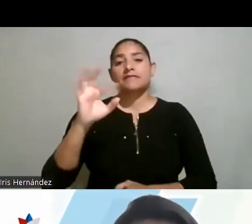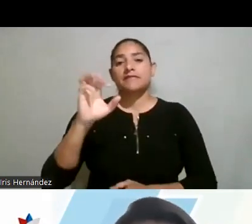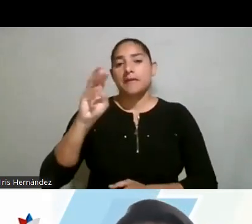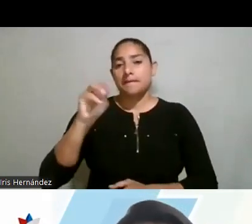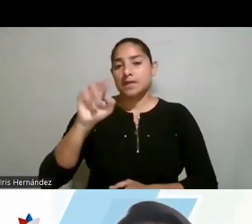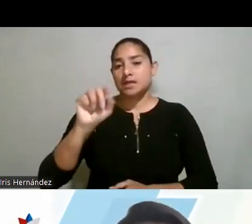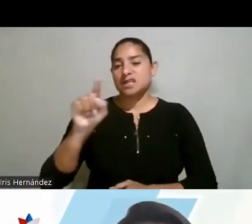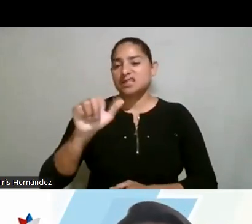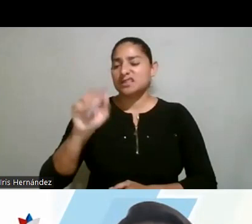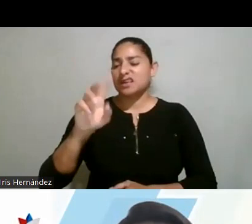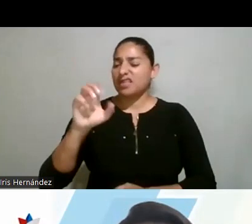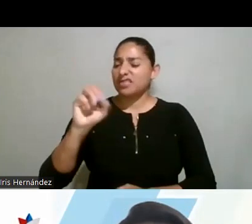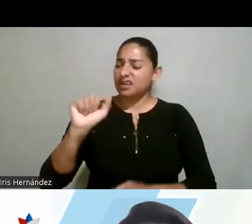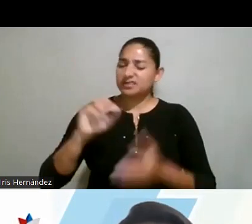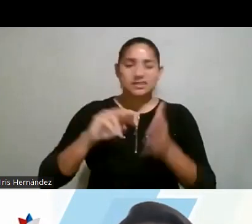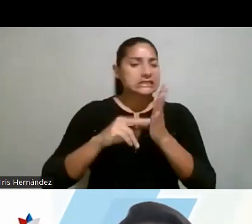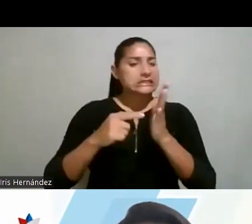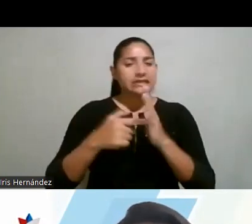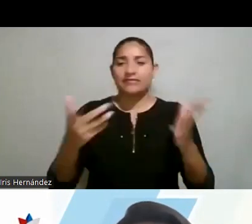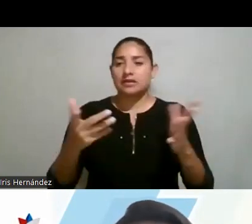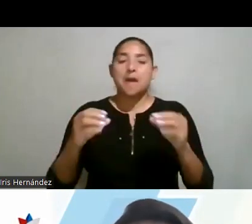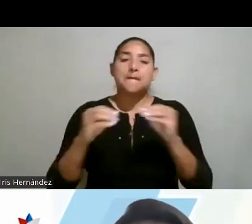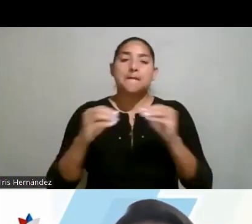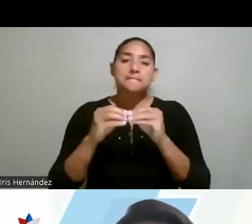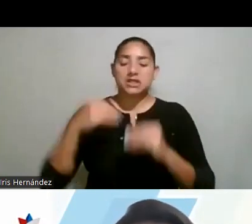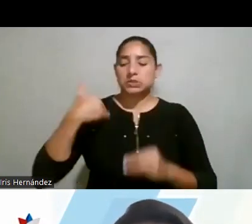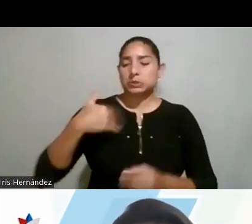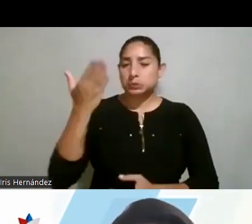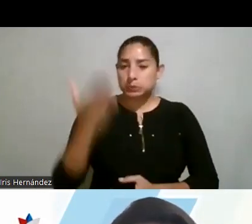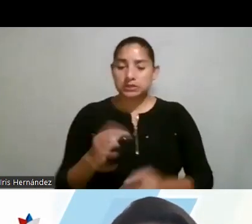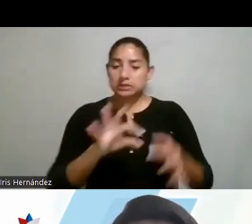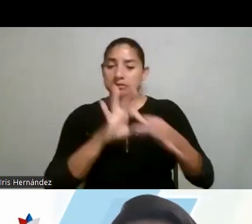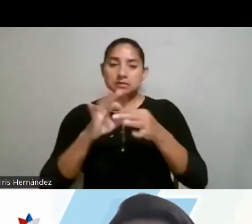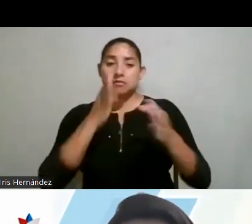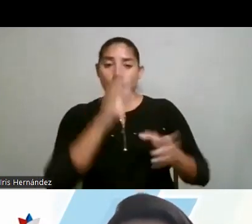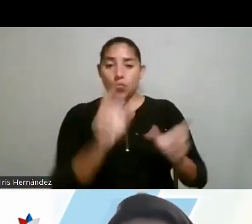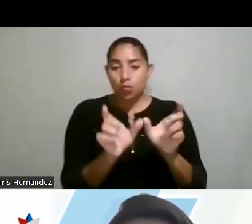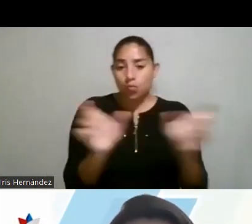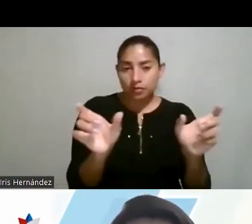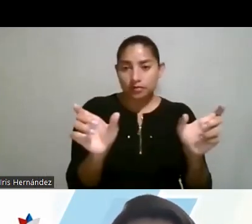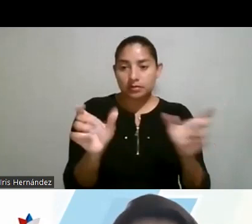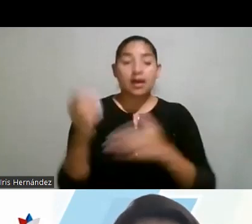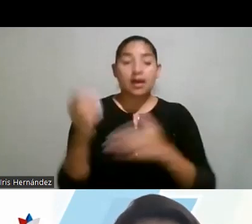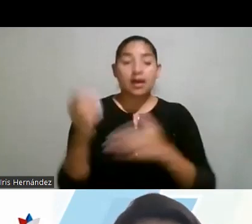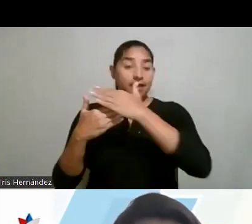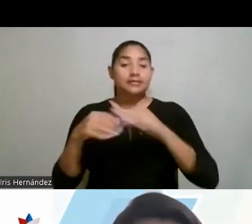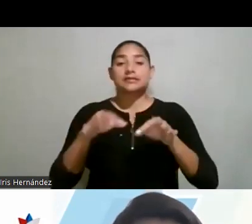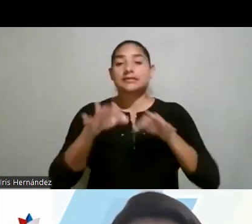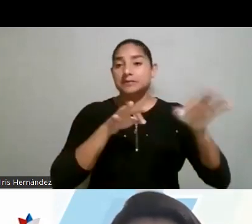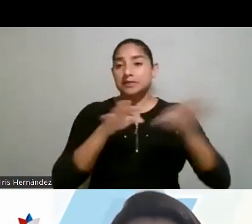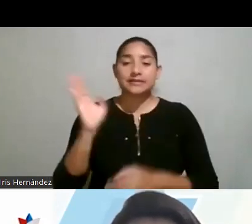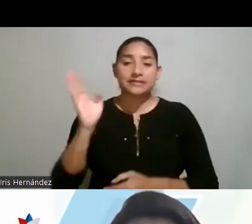y otras, por el contrario, masculinizadas. Muy importante lo que estaba mencionando la señora que